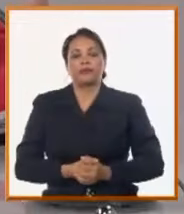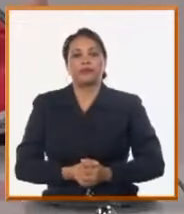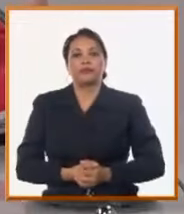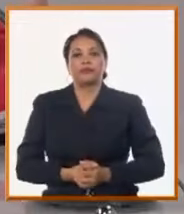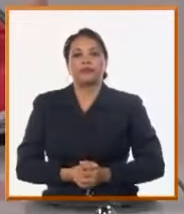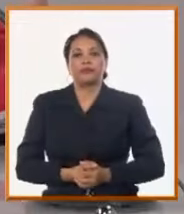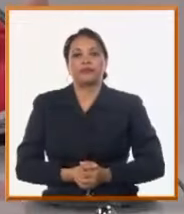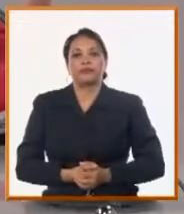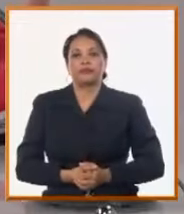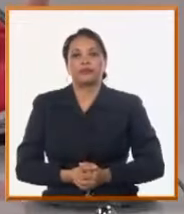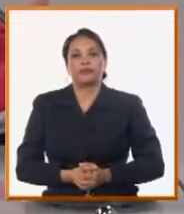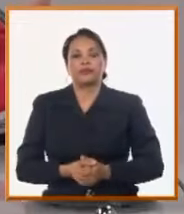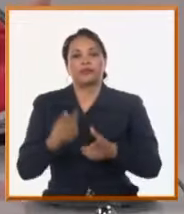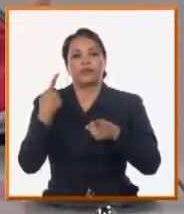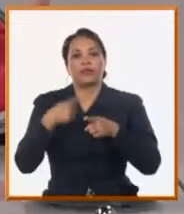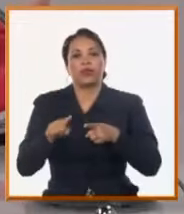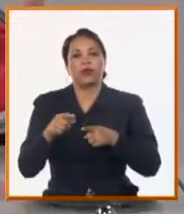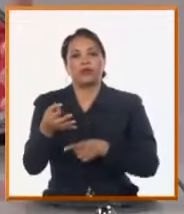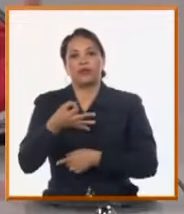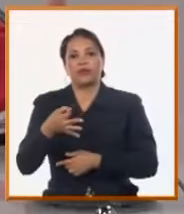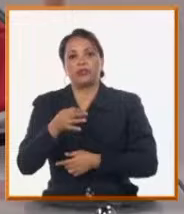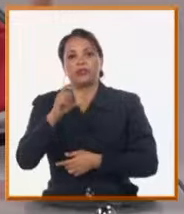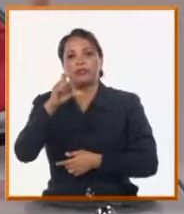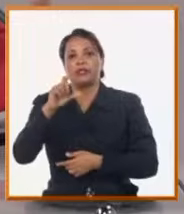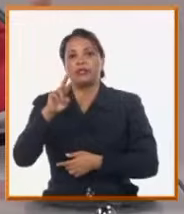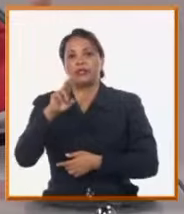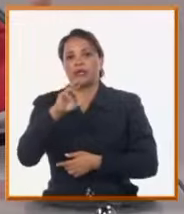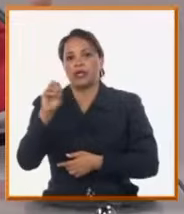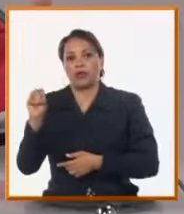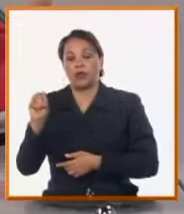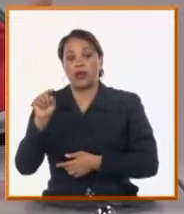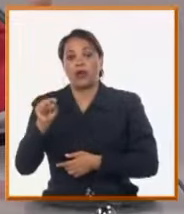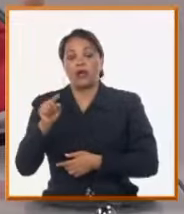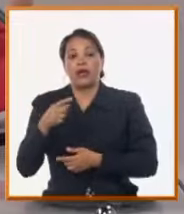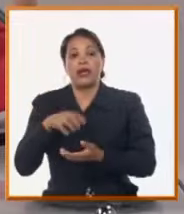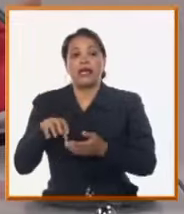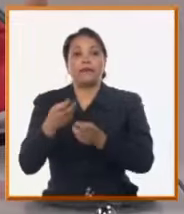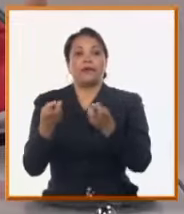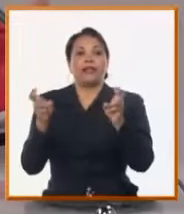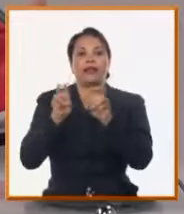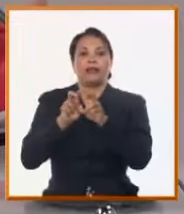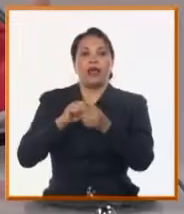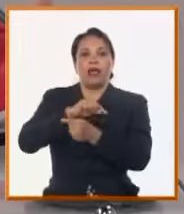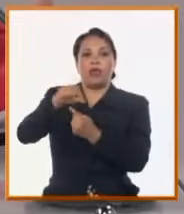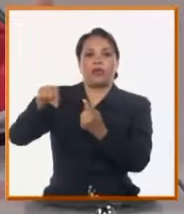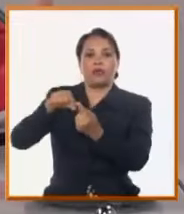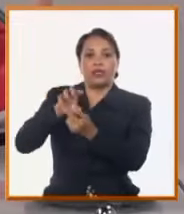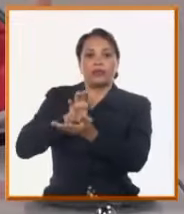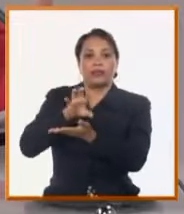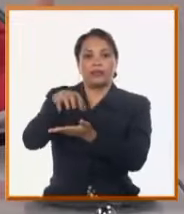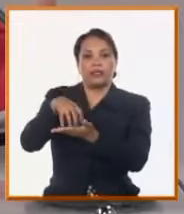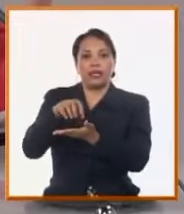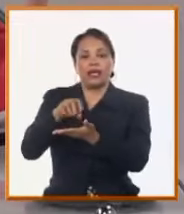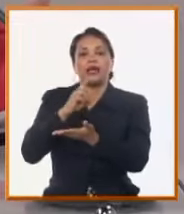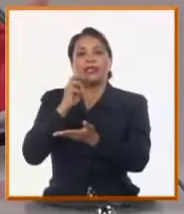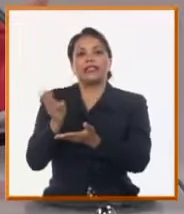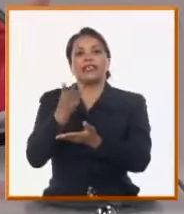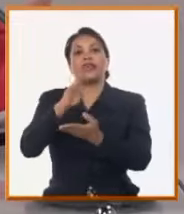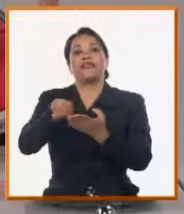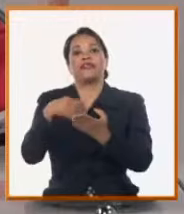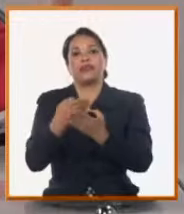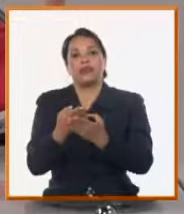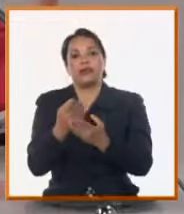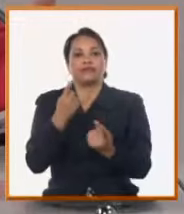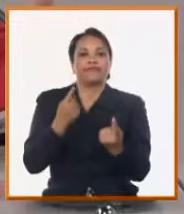Y en el caso del cerro hemos tenido también que toda esa zona latinoamericana fundamentalmente, hemos tenido que también subirla al tercer día para